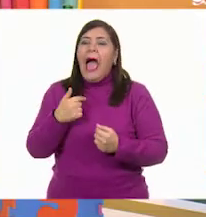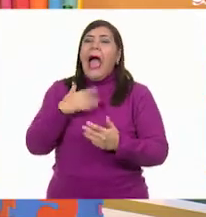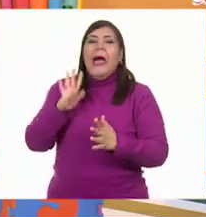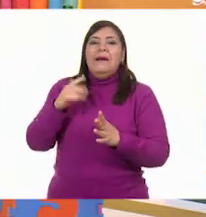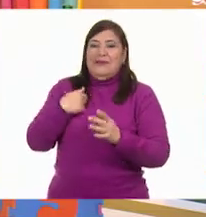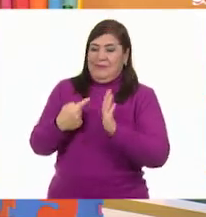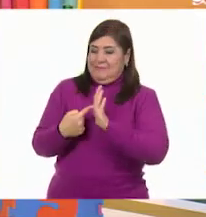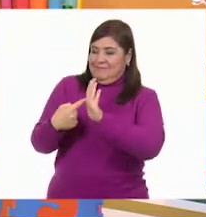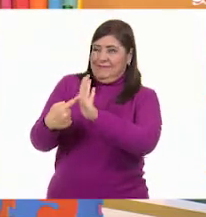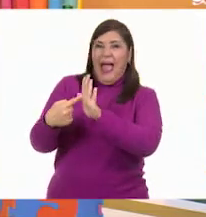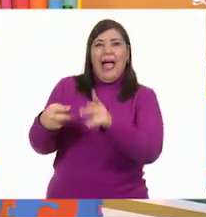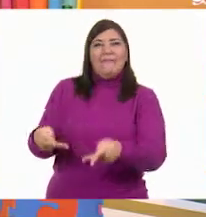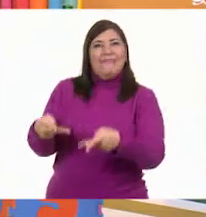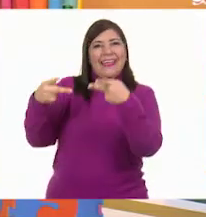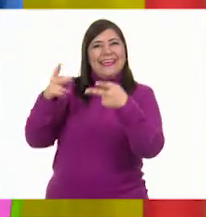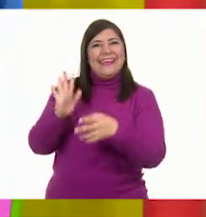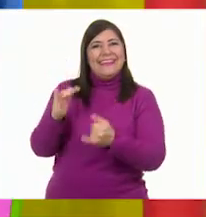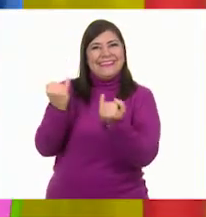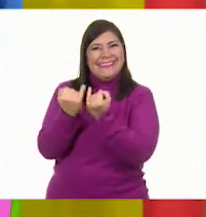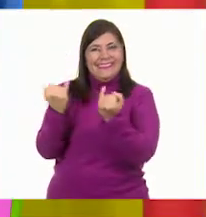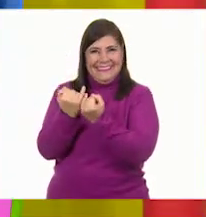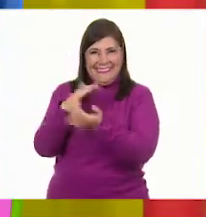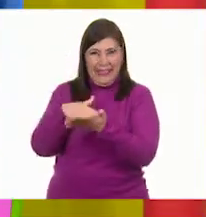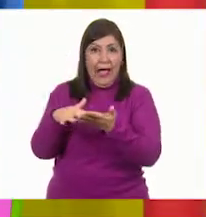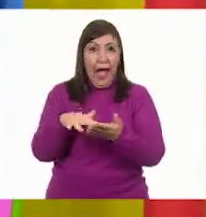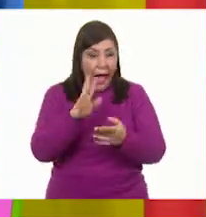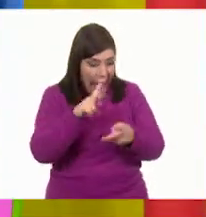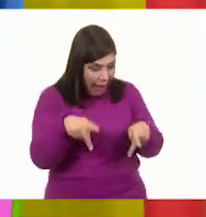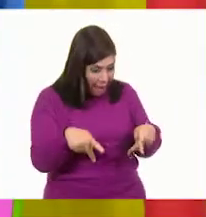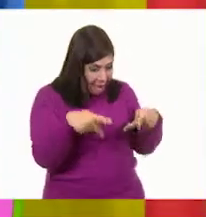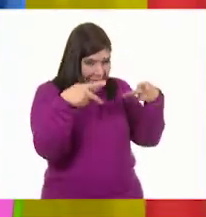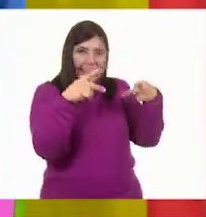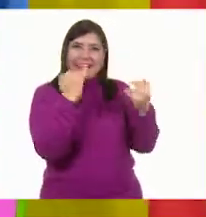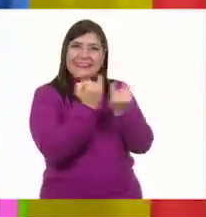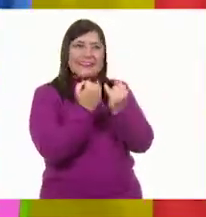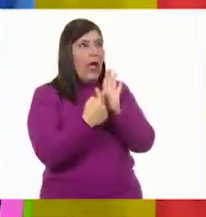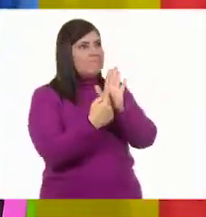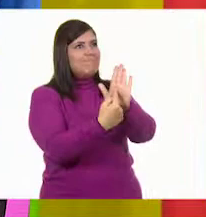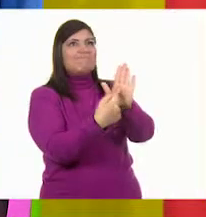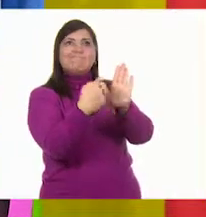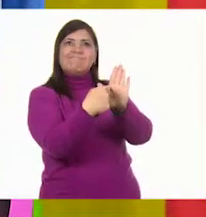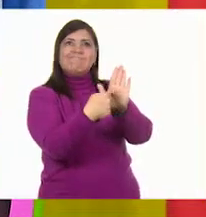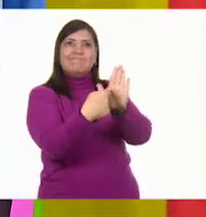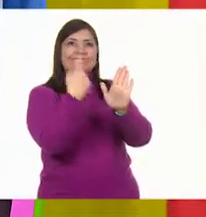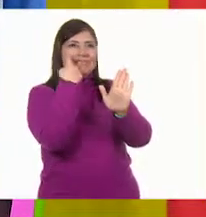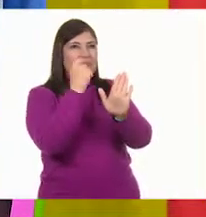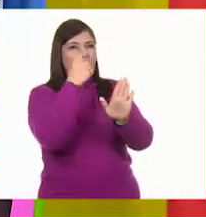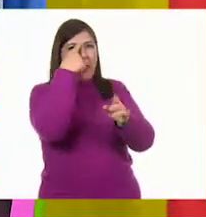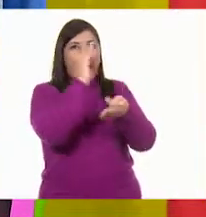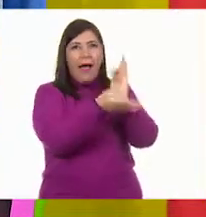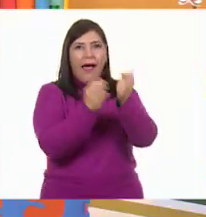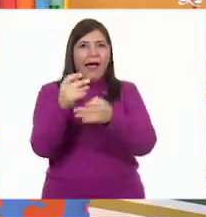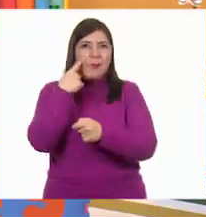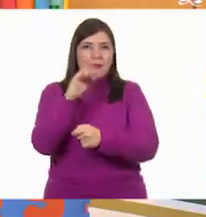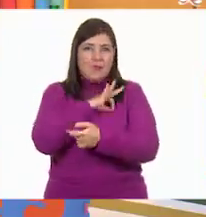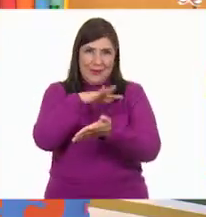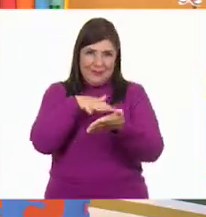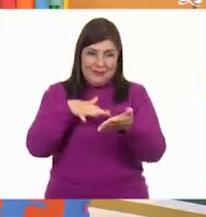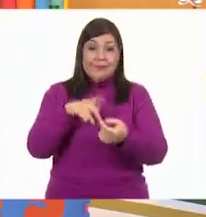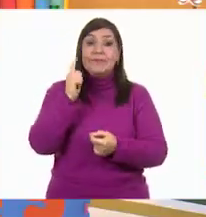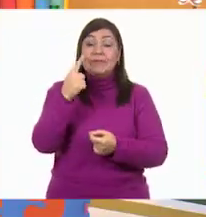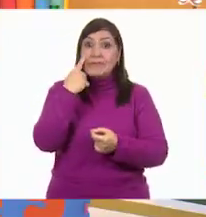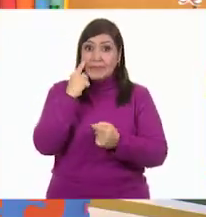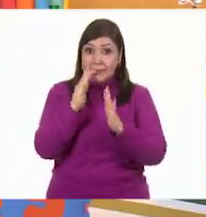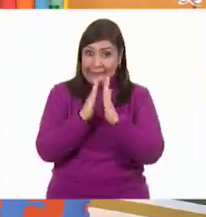vendiéramos una lectura, ¿verdad? Ah, eso es un buen término, hay que vender las cosas que se la lectura, ¿verdad? Para que nos emocionemos. En nuestro